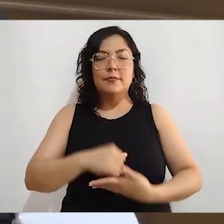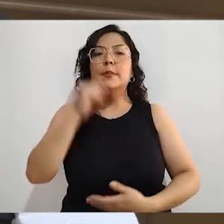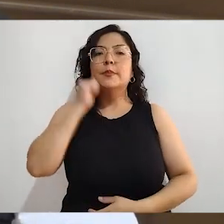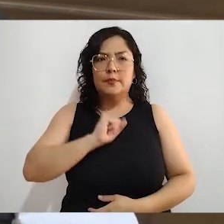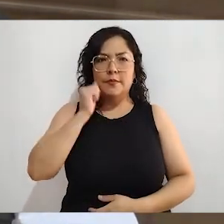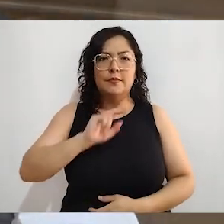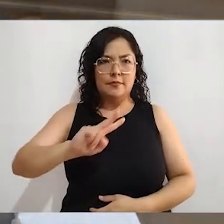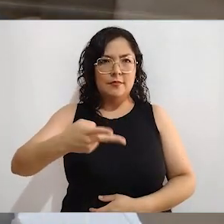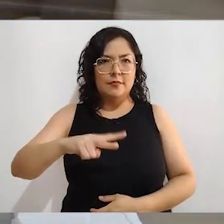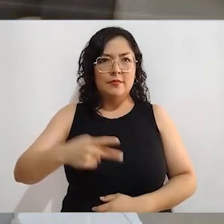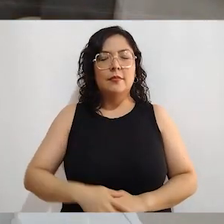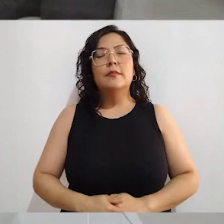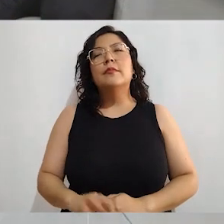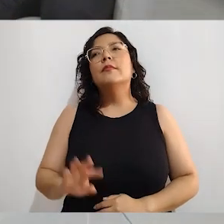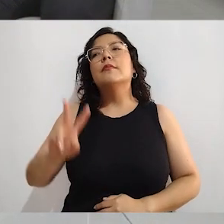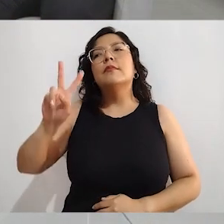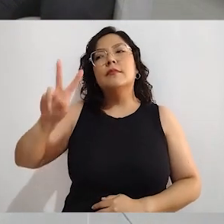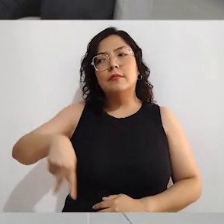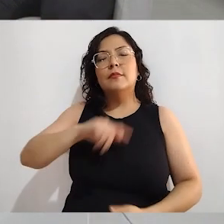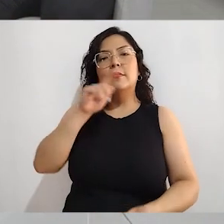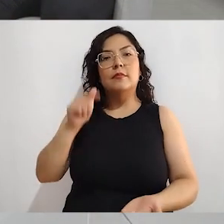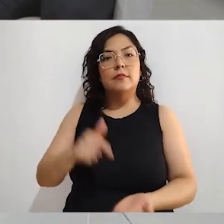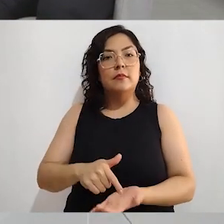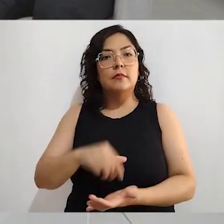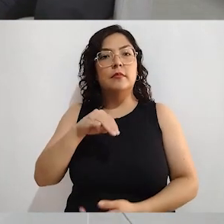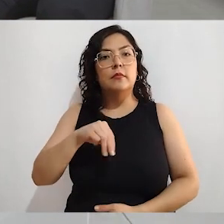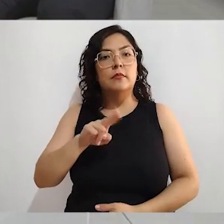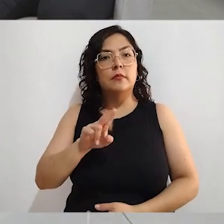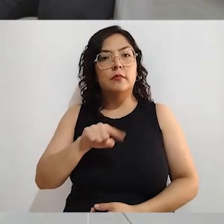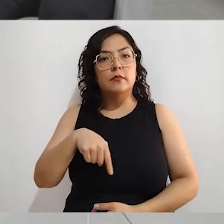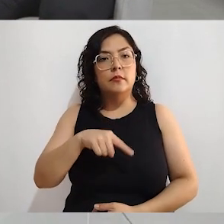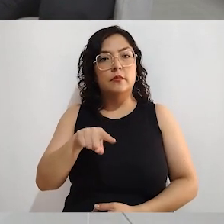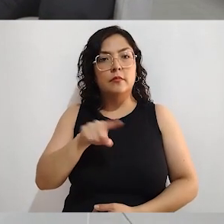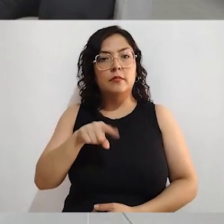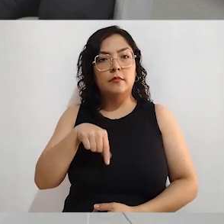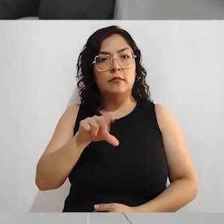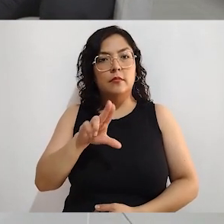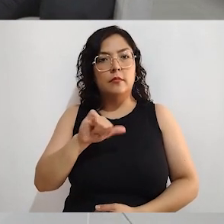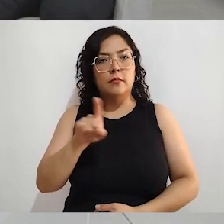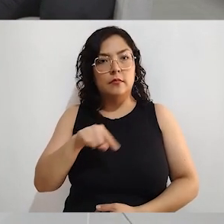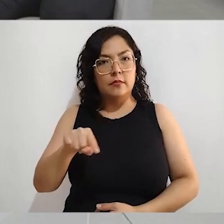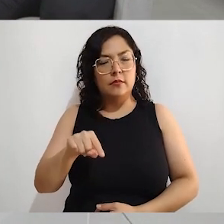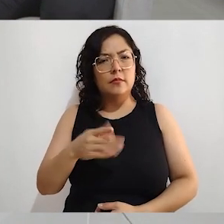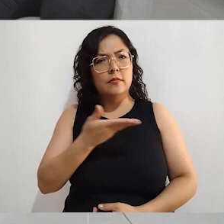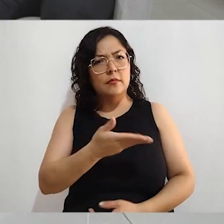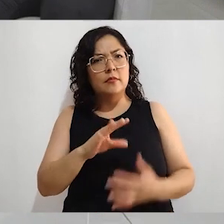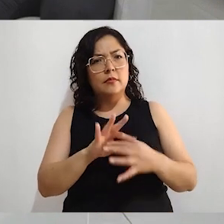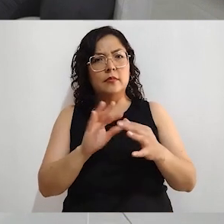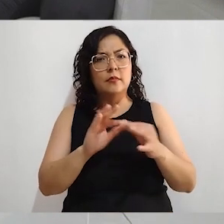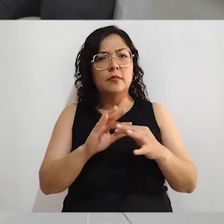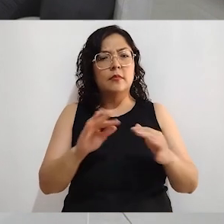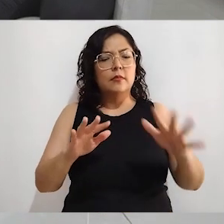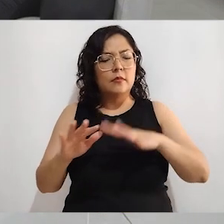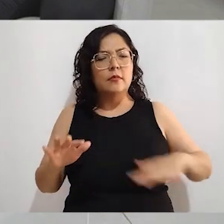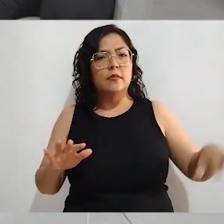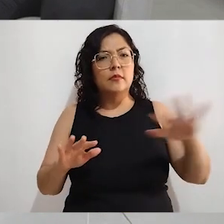de hecho, en el foro de Musquis, donde escuchamos las voces de los pueblos indígenas y afrodescendientes, muy